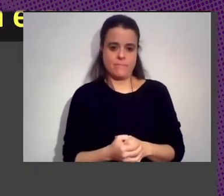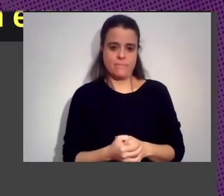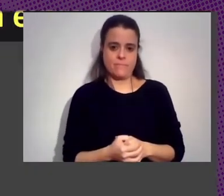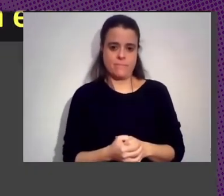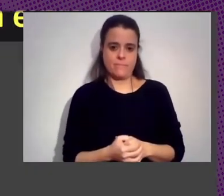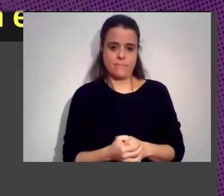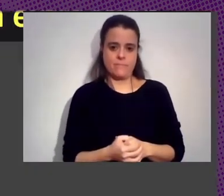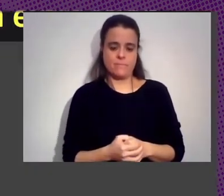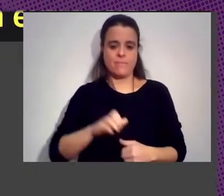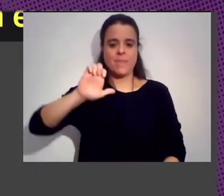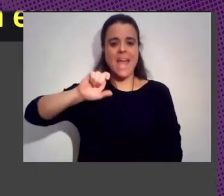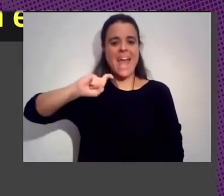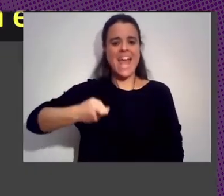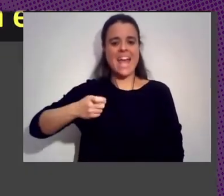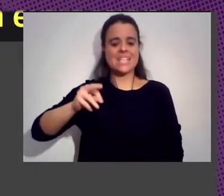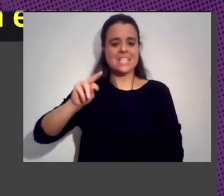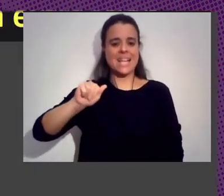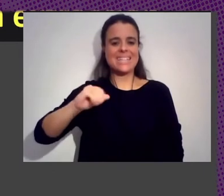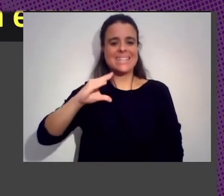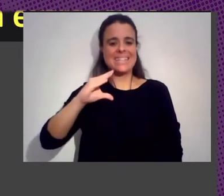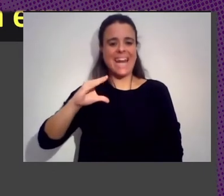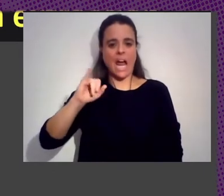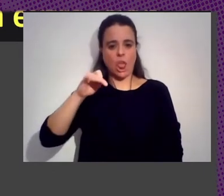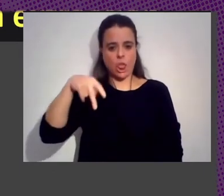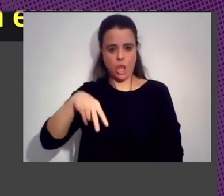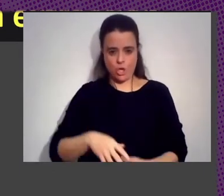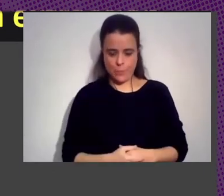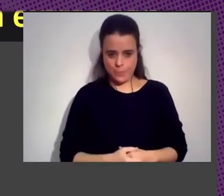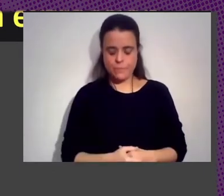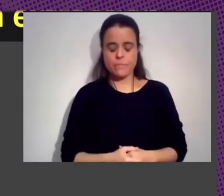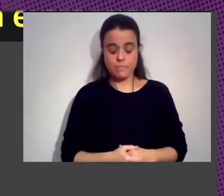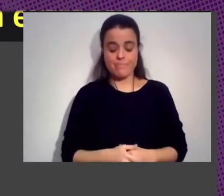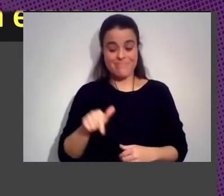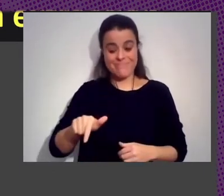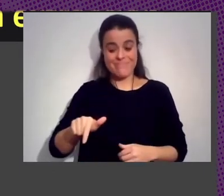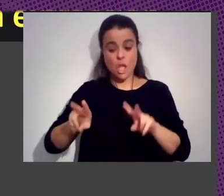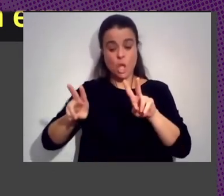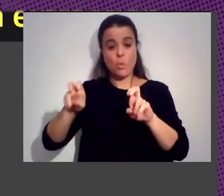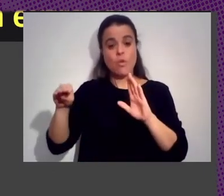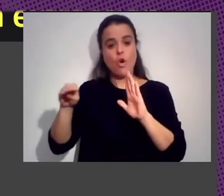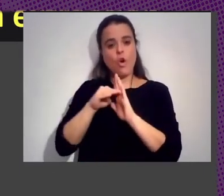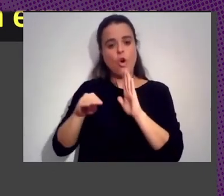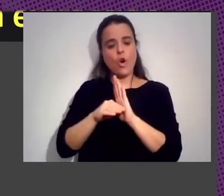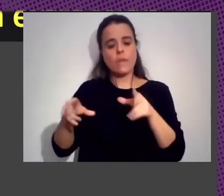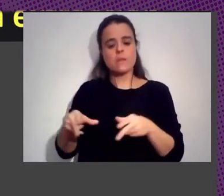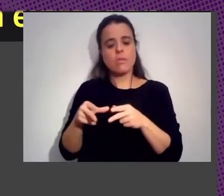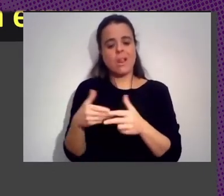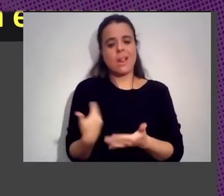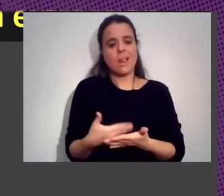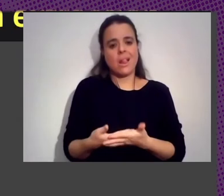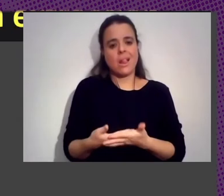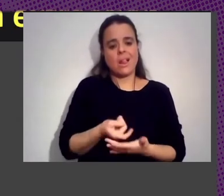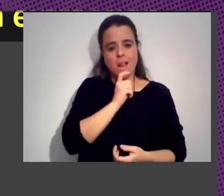¿Cómo Se Justifica Este Nuevo Orden Social? Este Nuevo Orden Social Es Muy